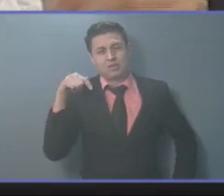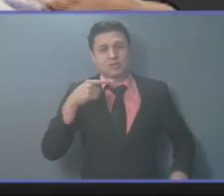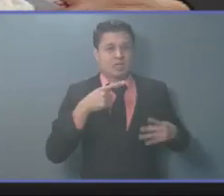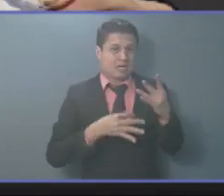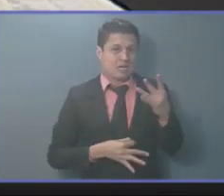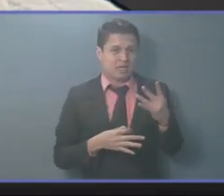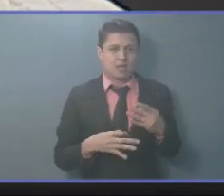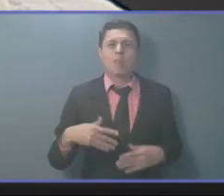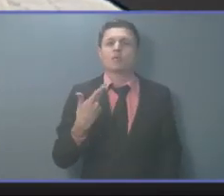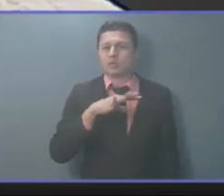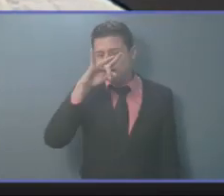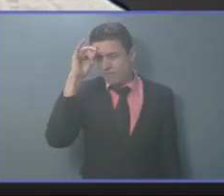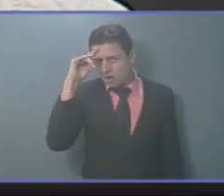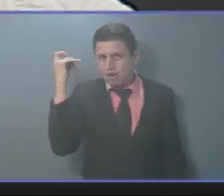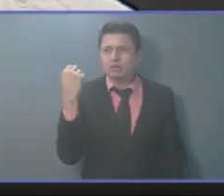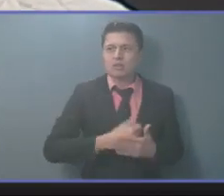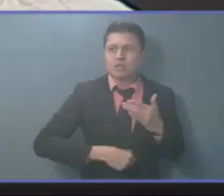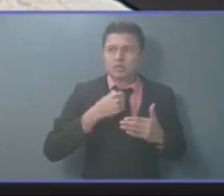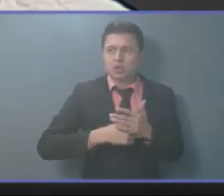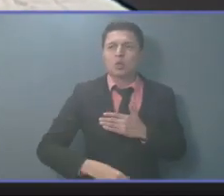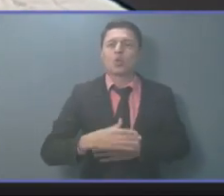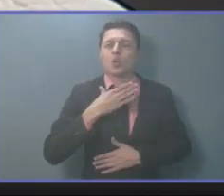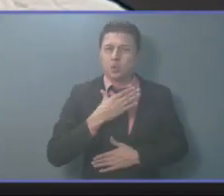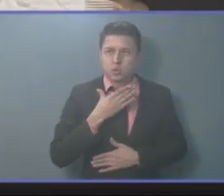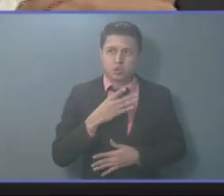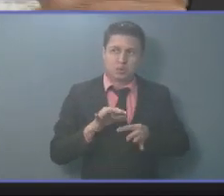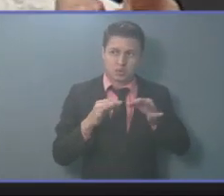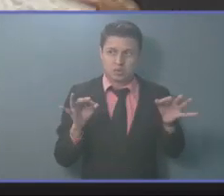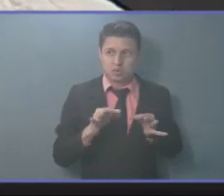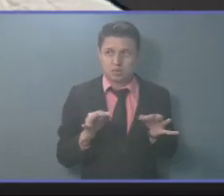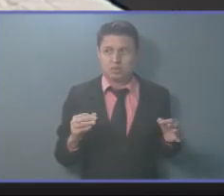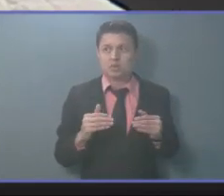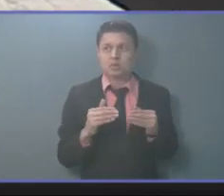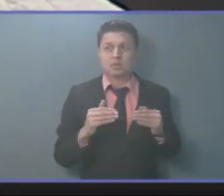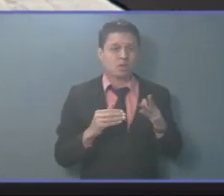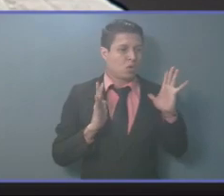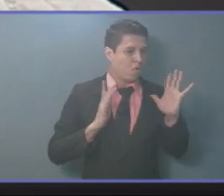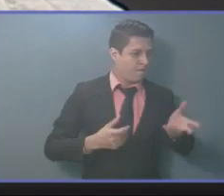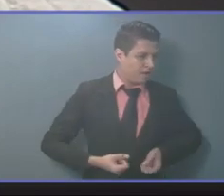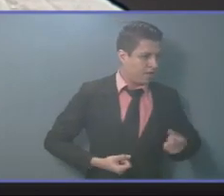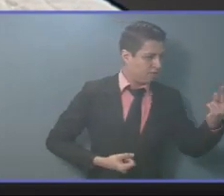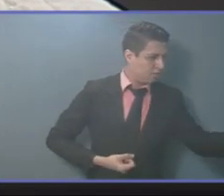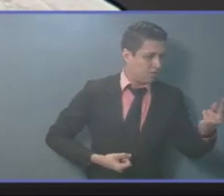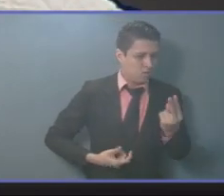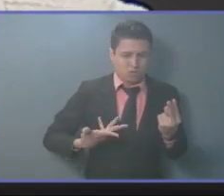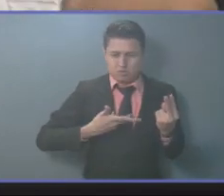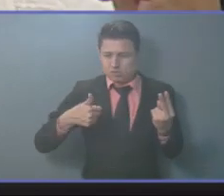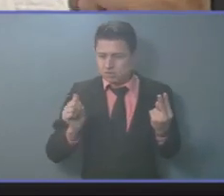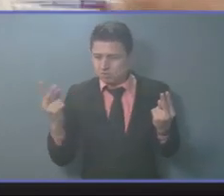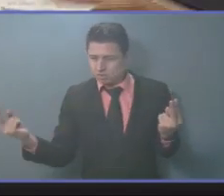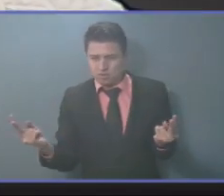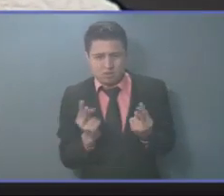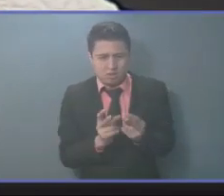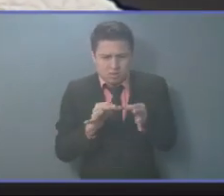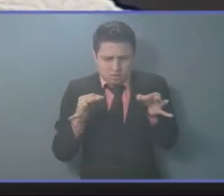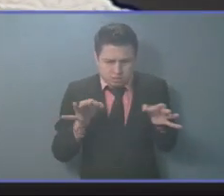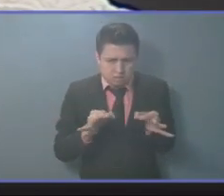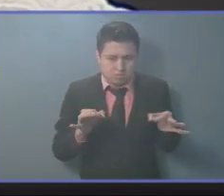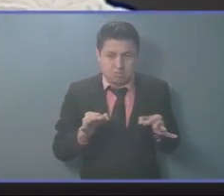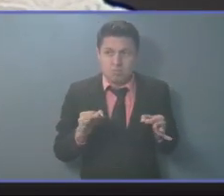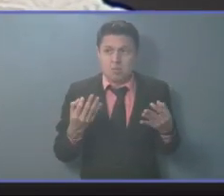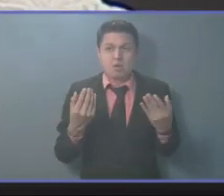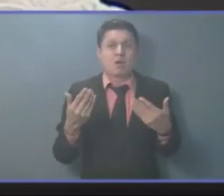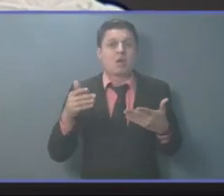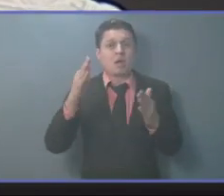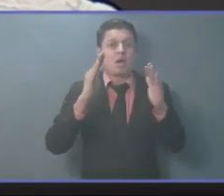que con tanto esfuerzo construimos juntos incluso con el gobierno de la república, ni siquiera la admitieron en